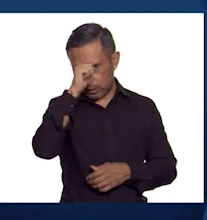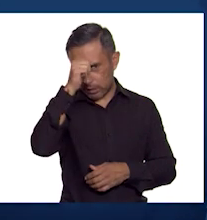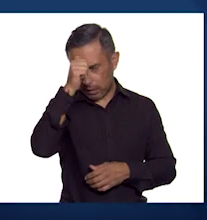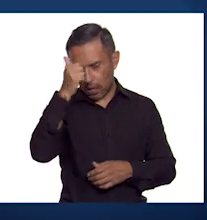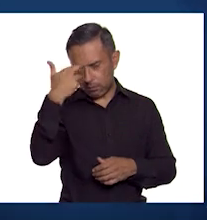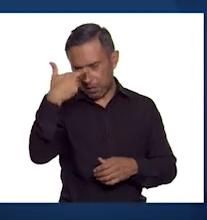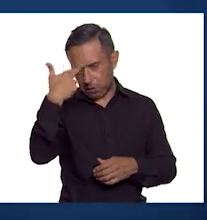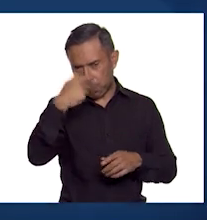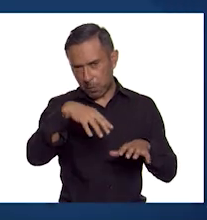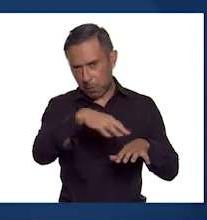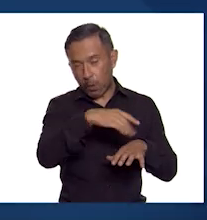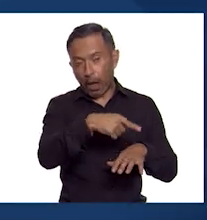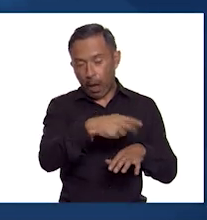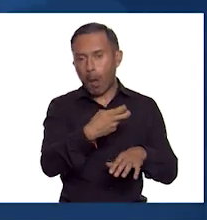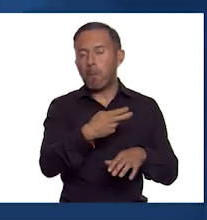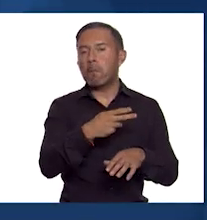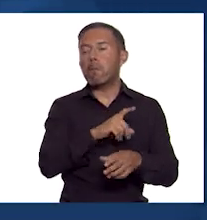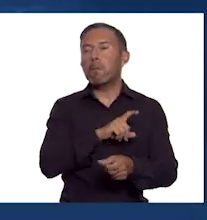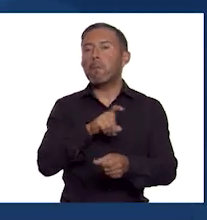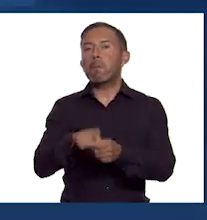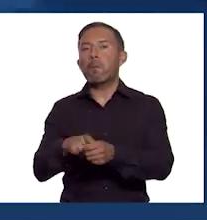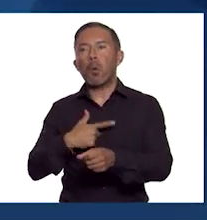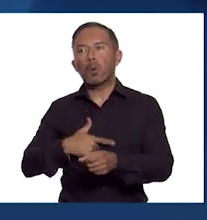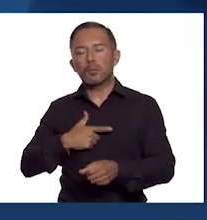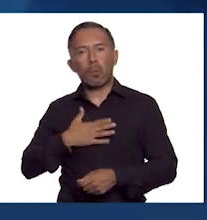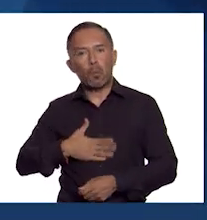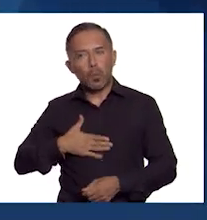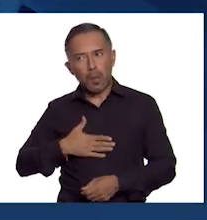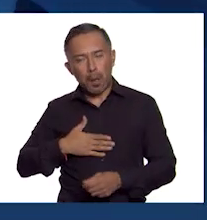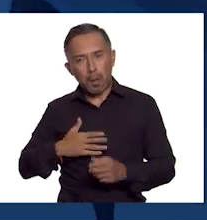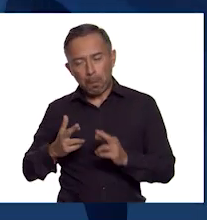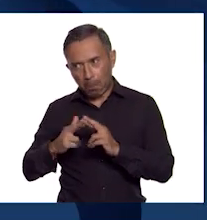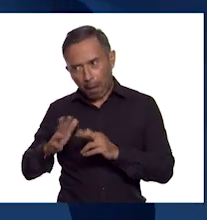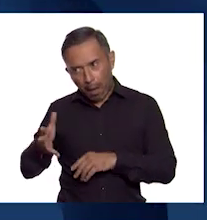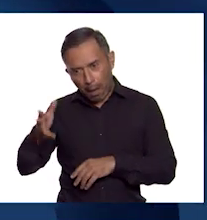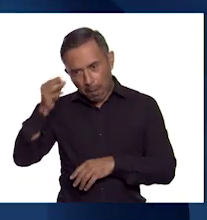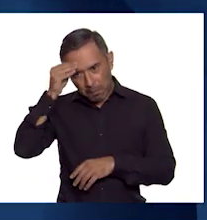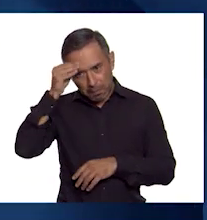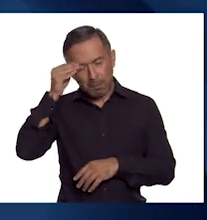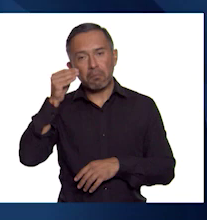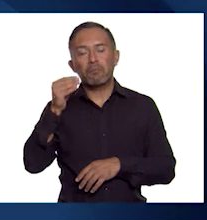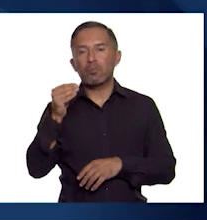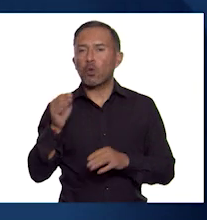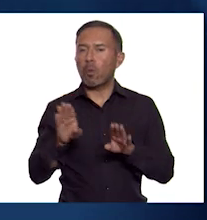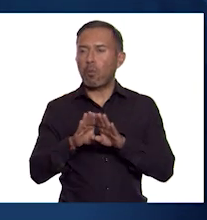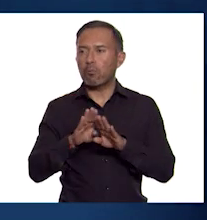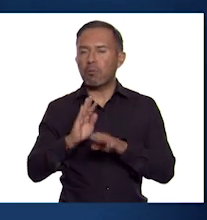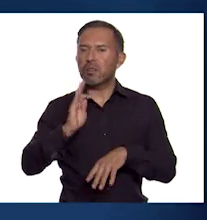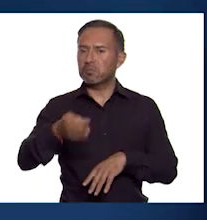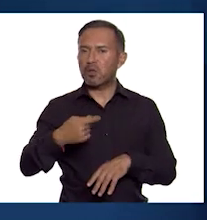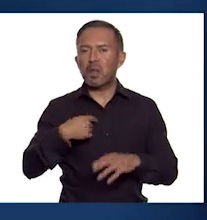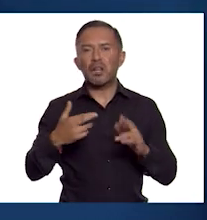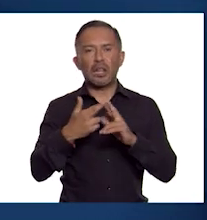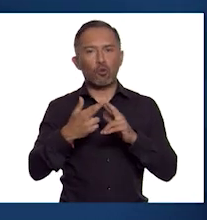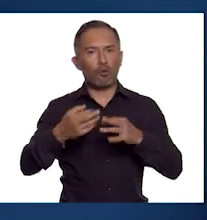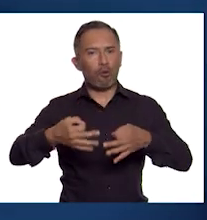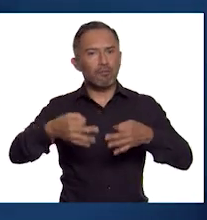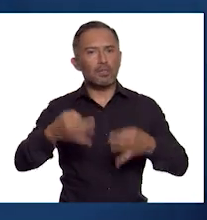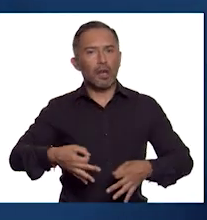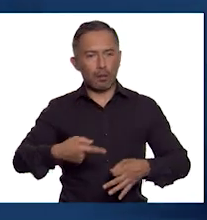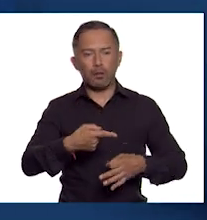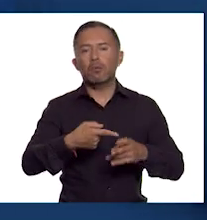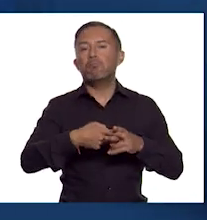convierte al budismo y entonces lo adopta como una religión oficial y empieza a difundirlo.